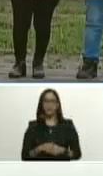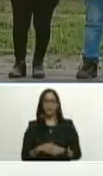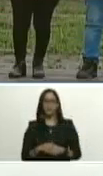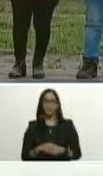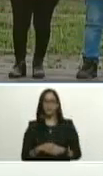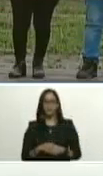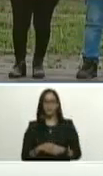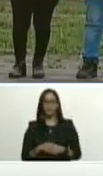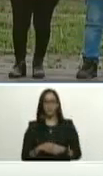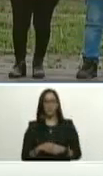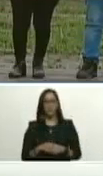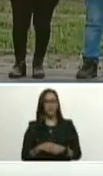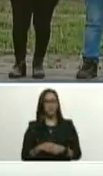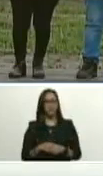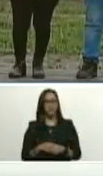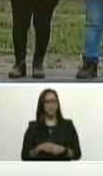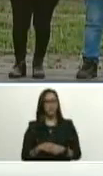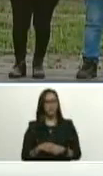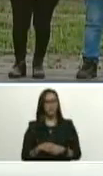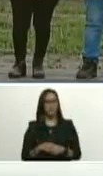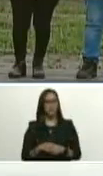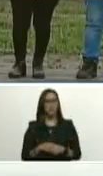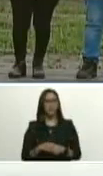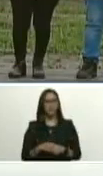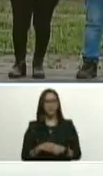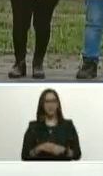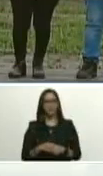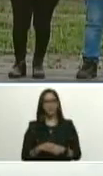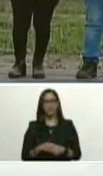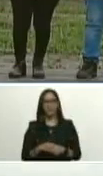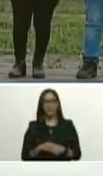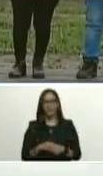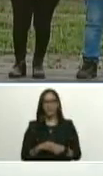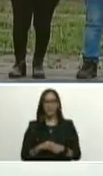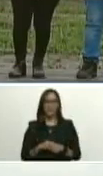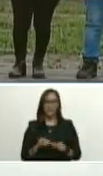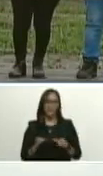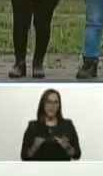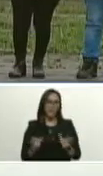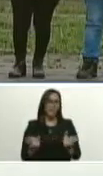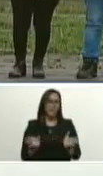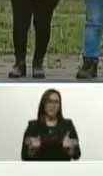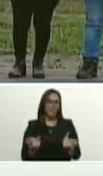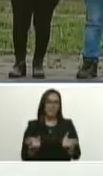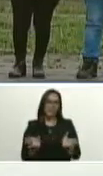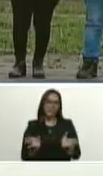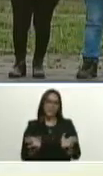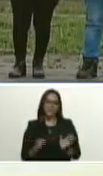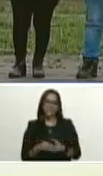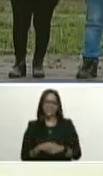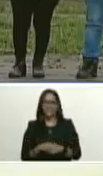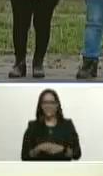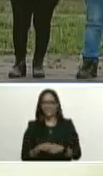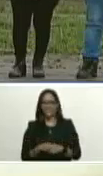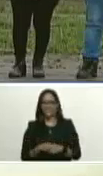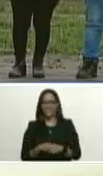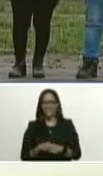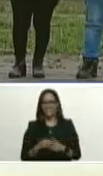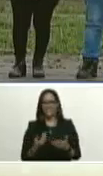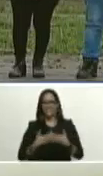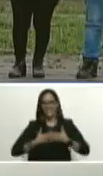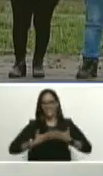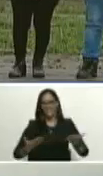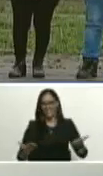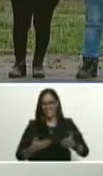garantizar la preparación de la tierra garantizar la semilla garantizar